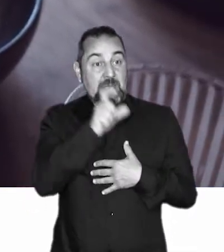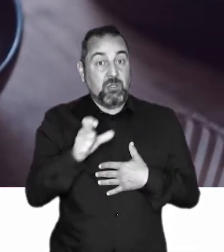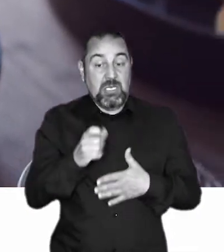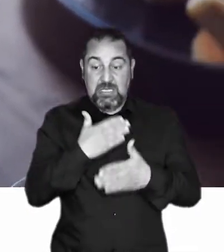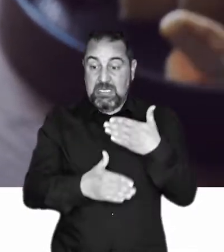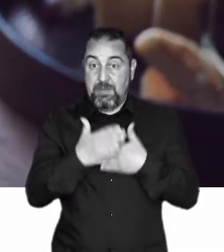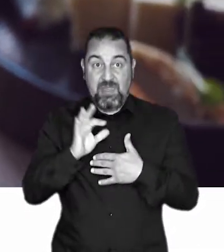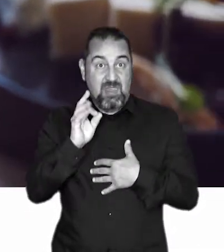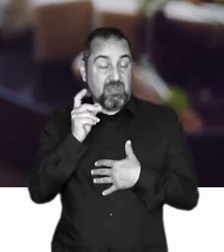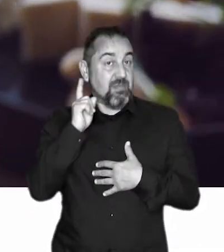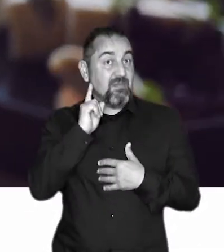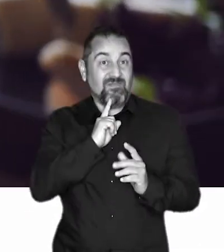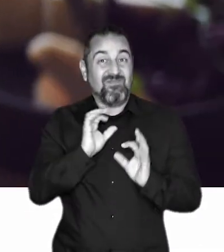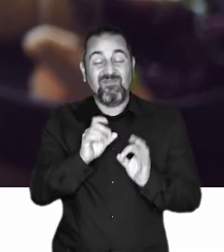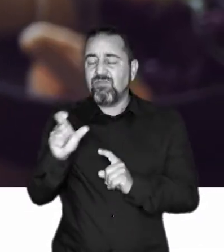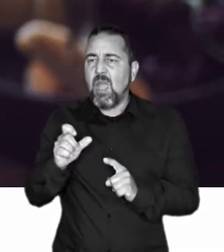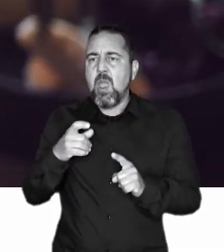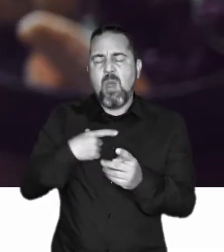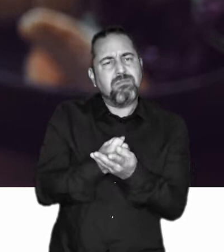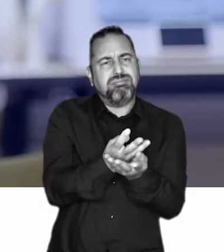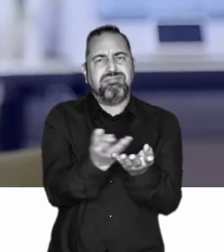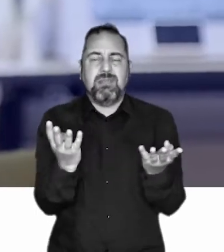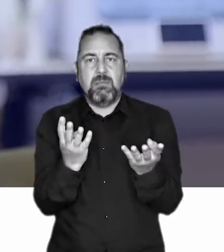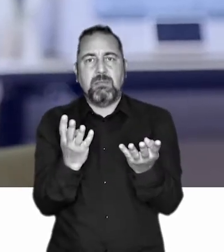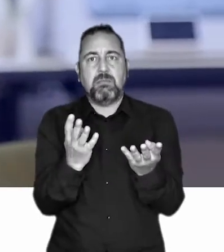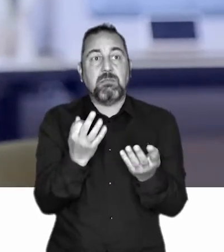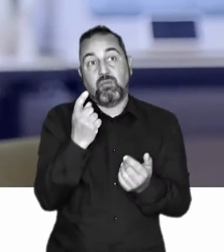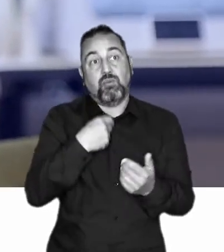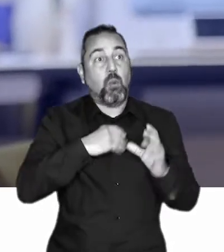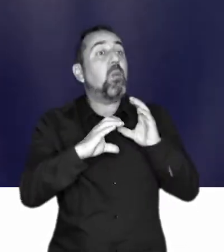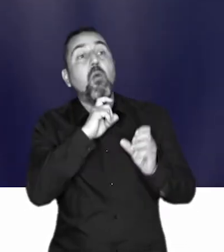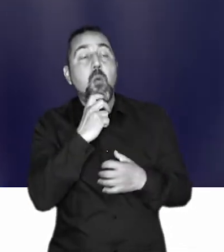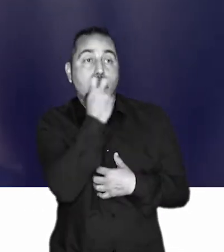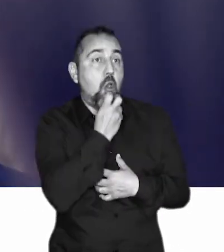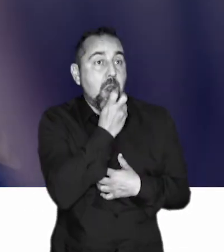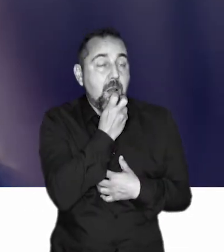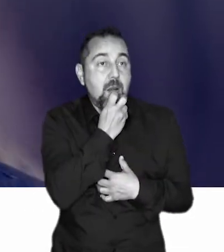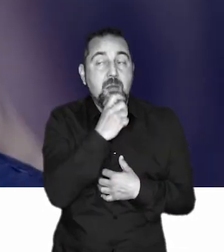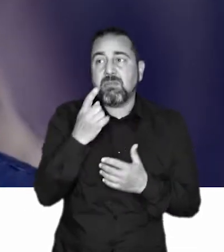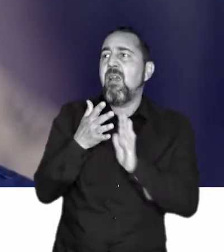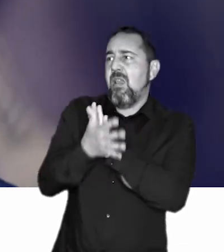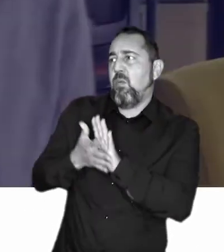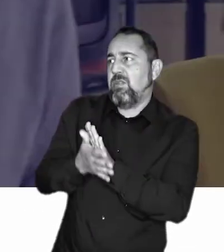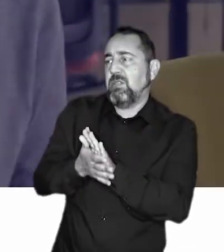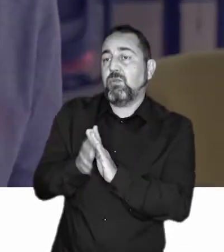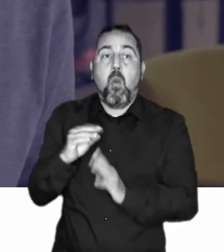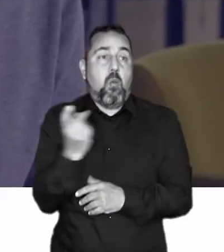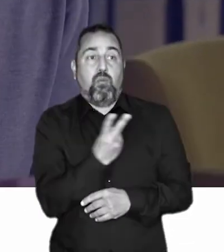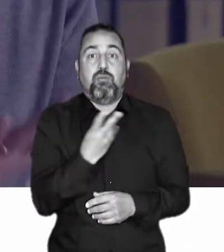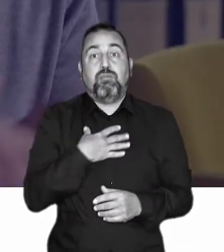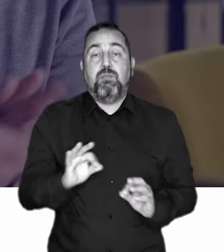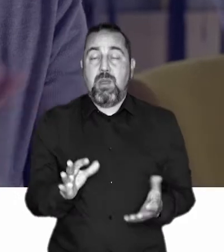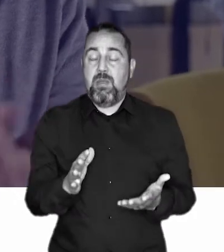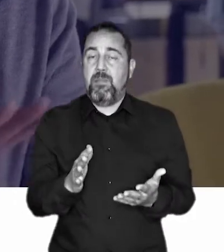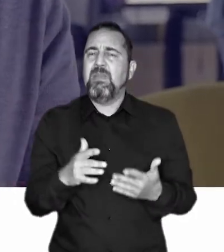las formas de comunicación de las personas con discapacidad auditiva varían mucho. Algunas se comunican en lengua oral, otras en lengua de